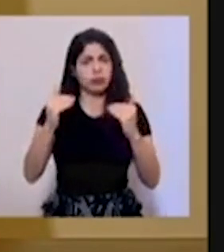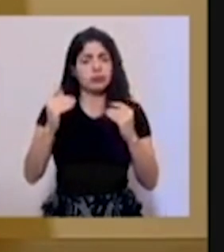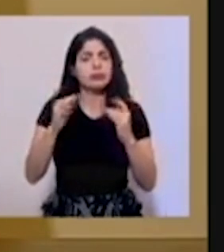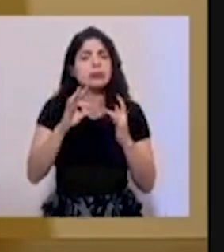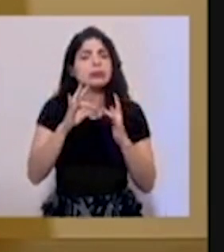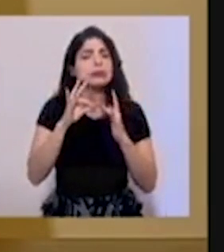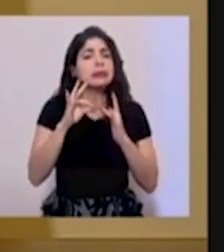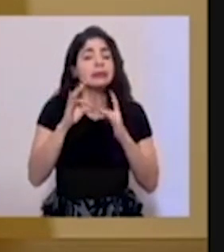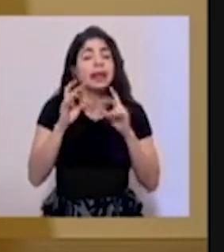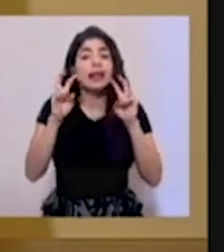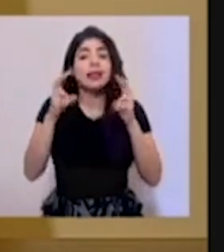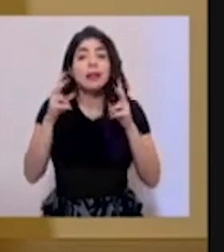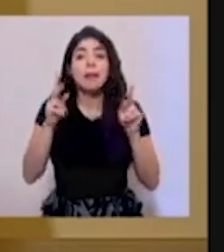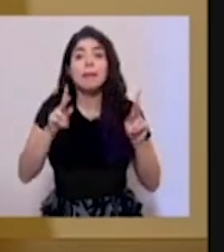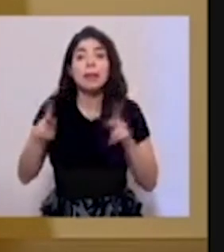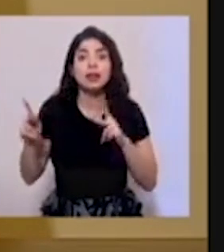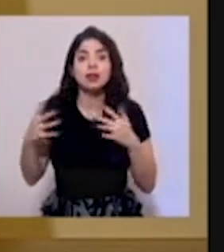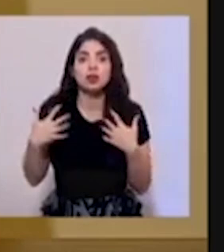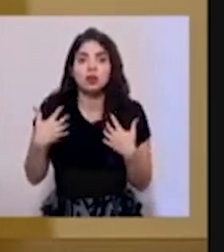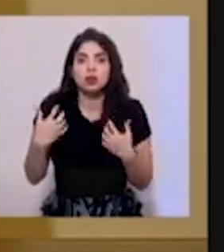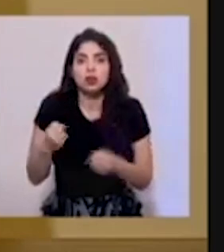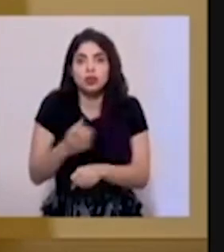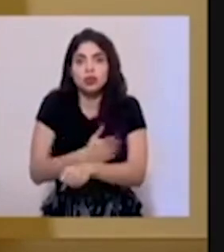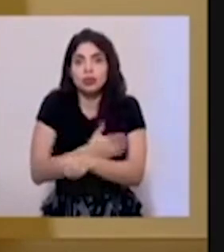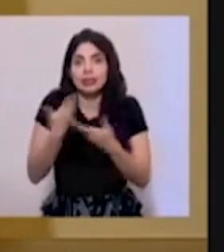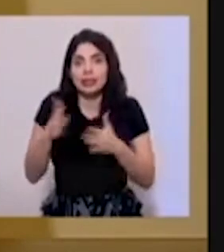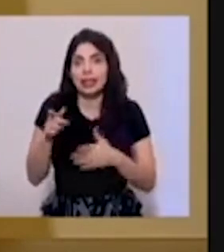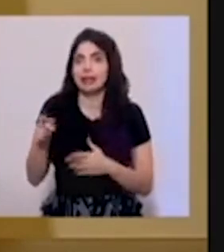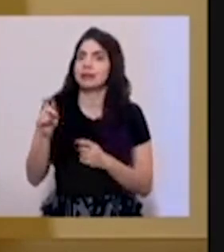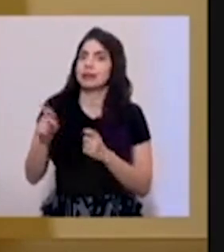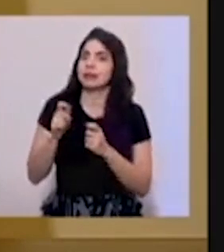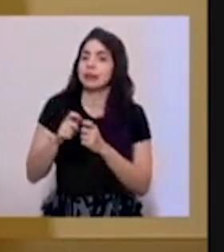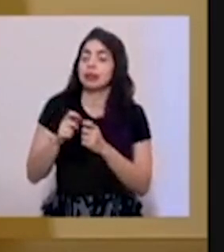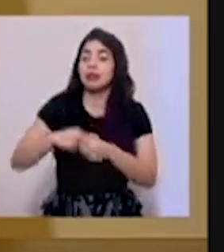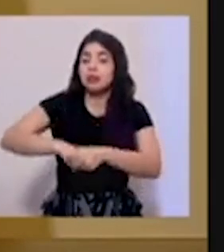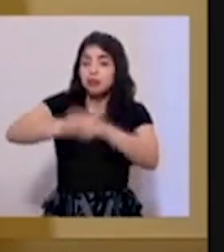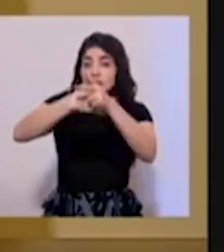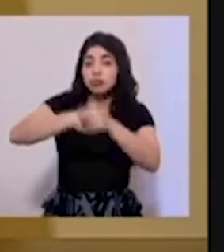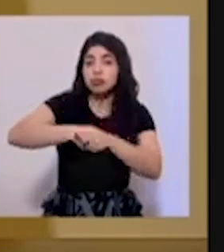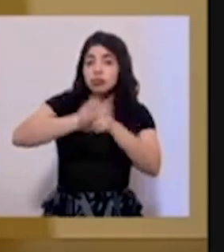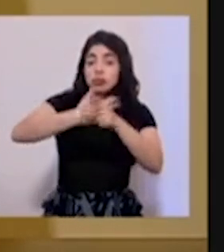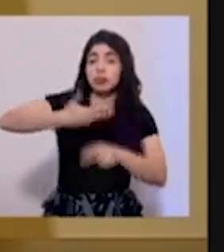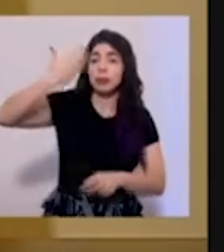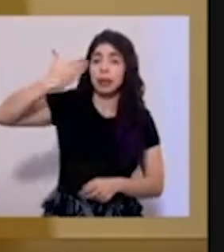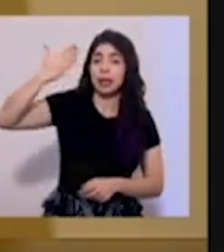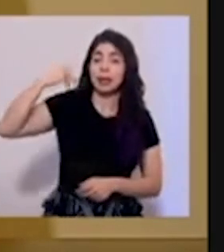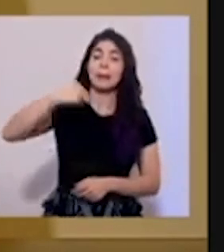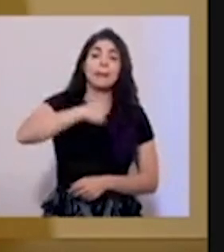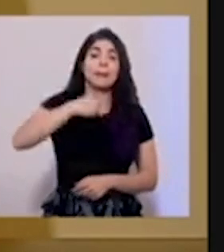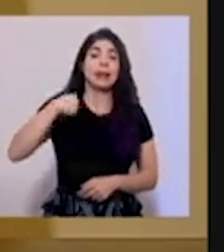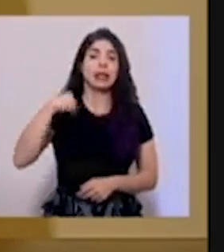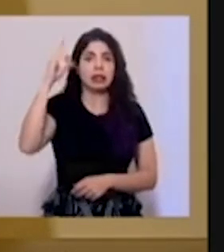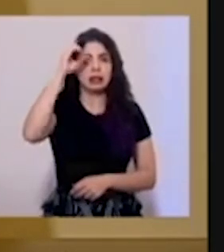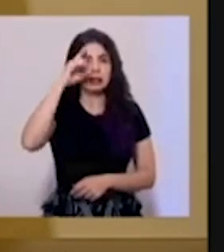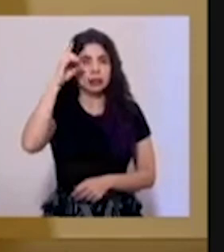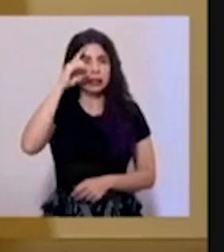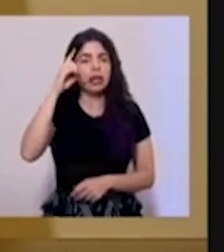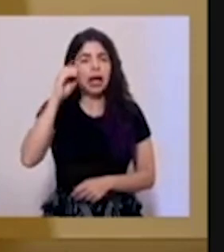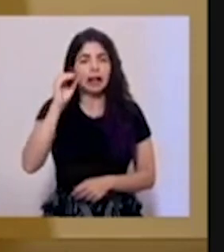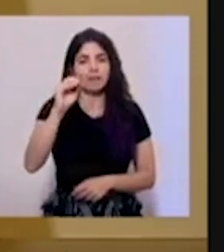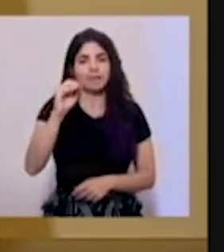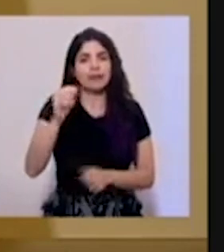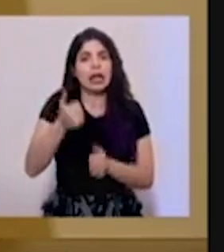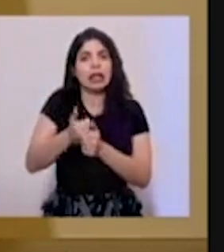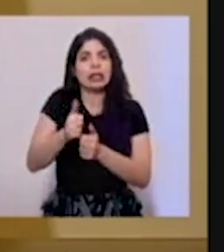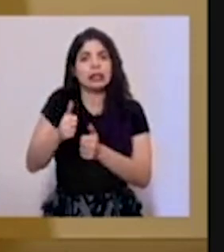Específicamente con el tema de los recuperados. En videoconferencias anteriores, el ministro Salas explicó que había un rezago,